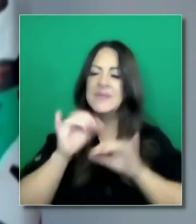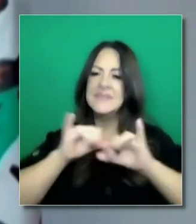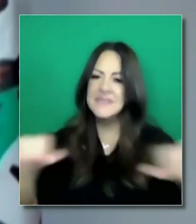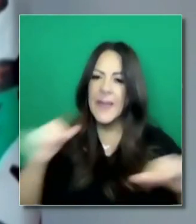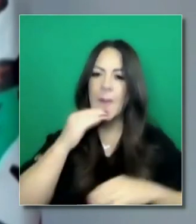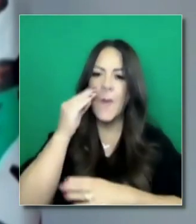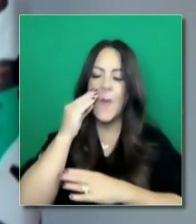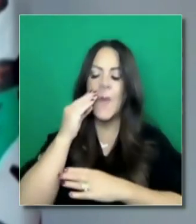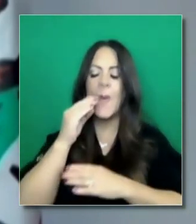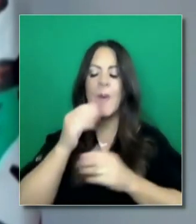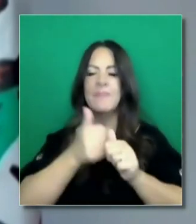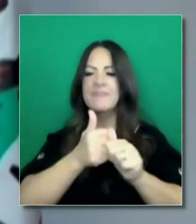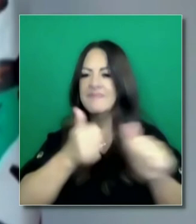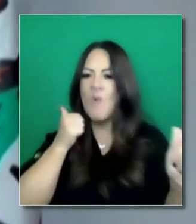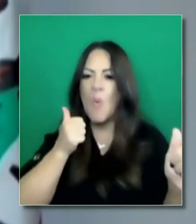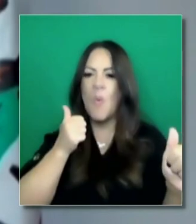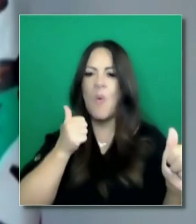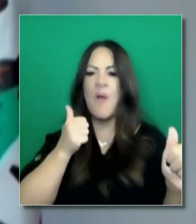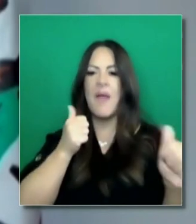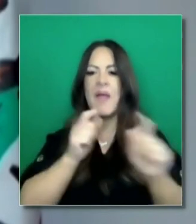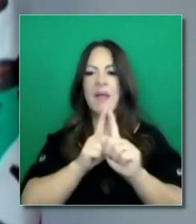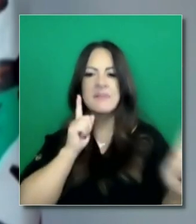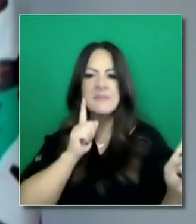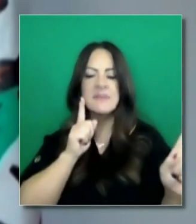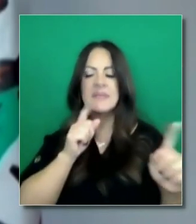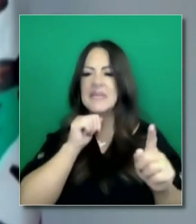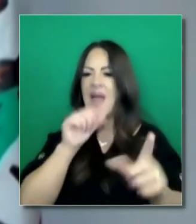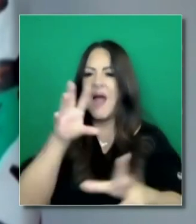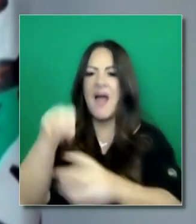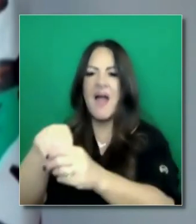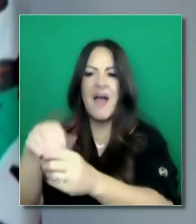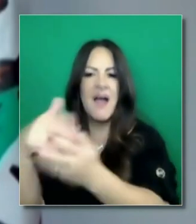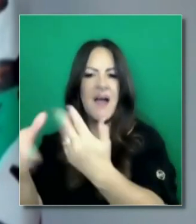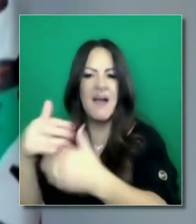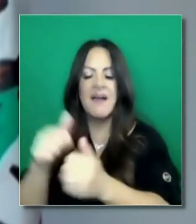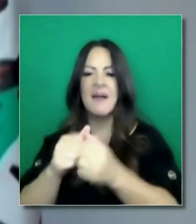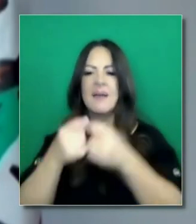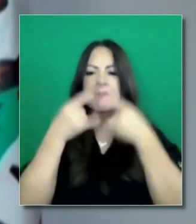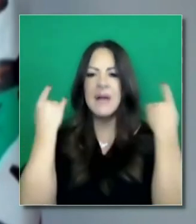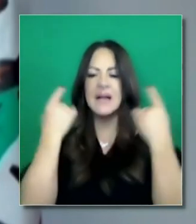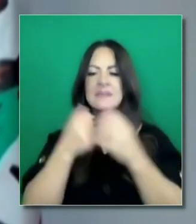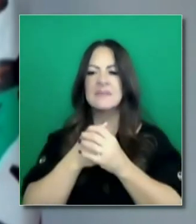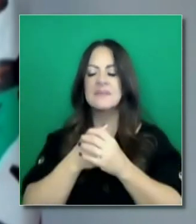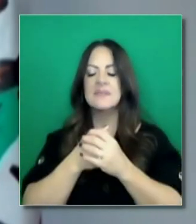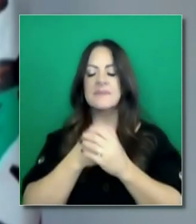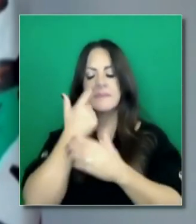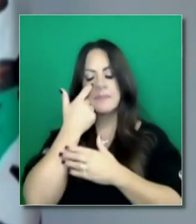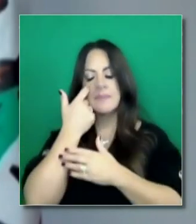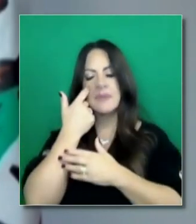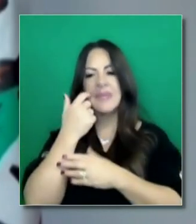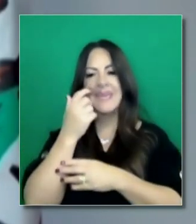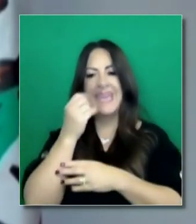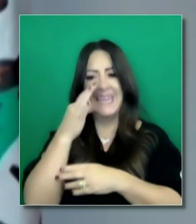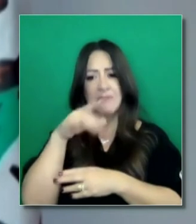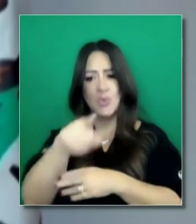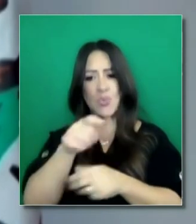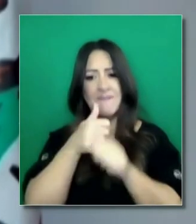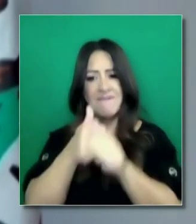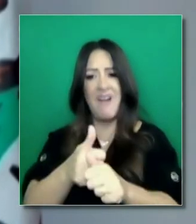que se vaya nivelando, quizás a planar estas tendencias en su vida que nos ayuda